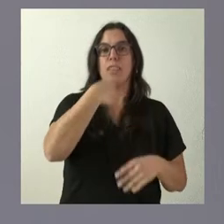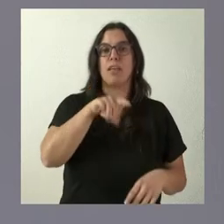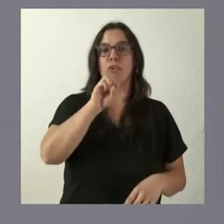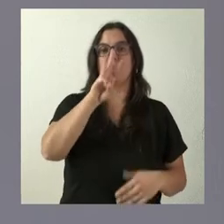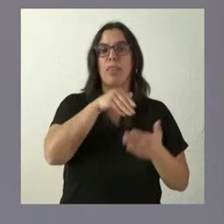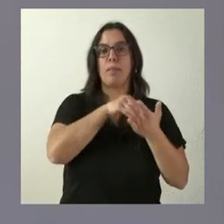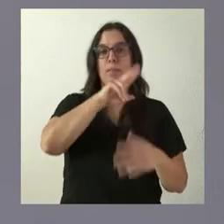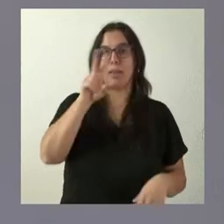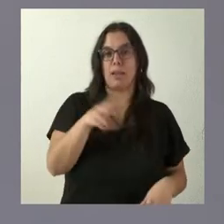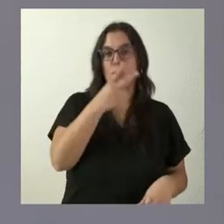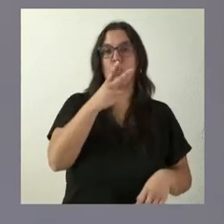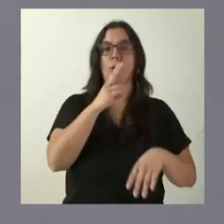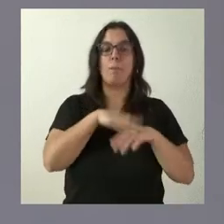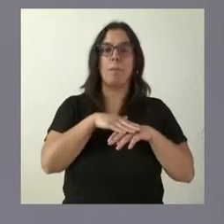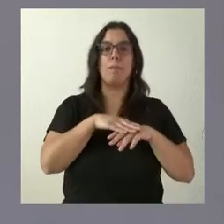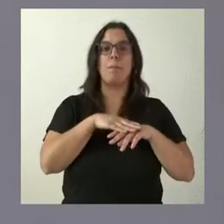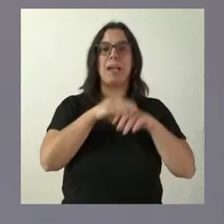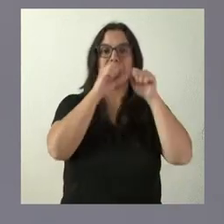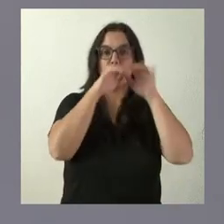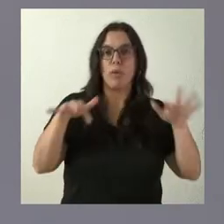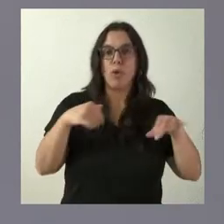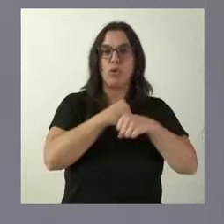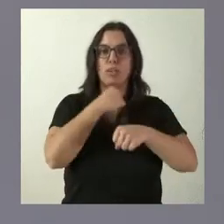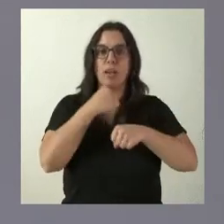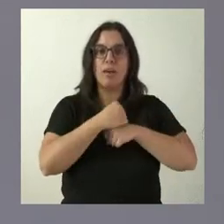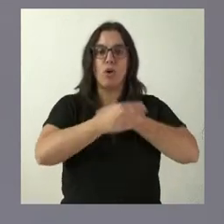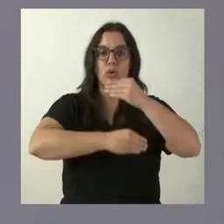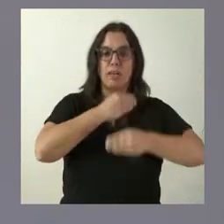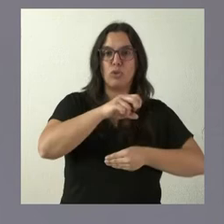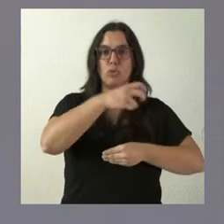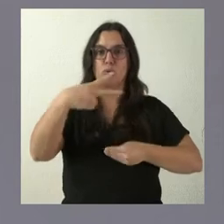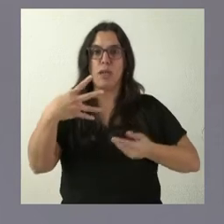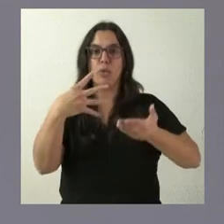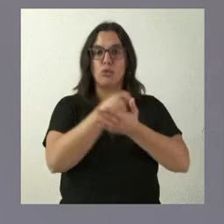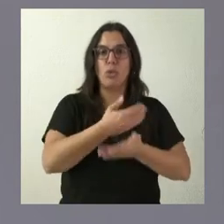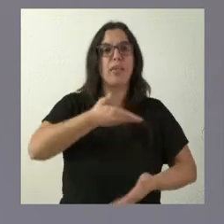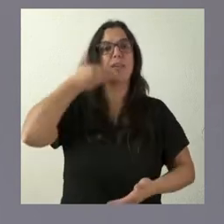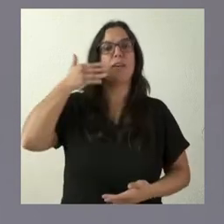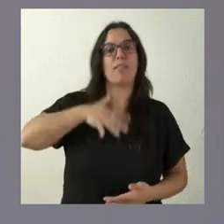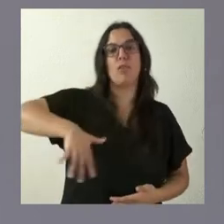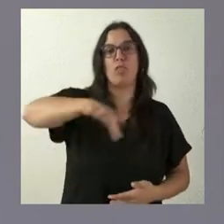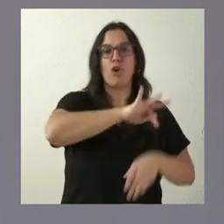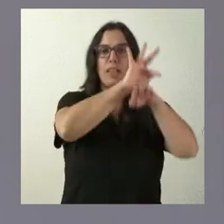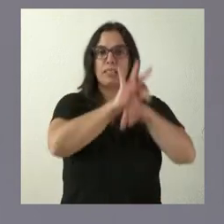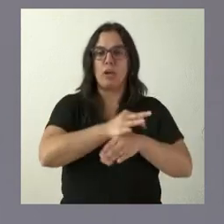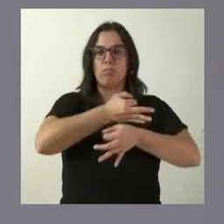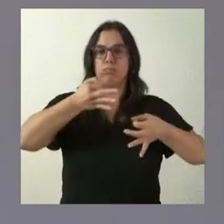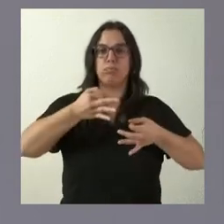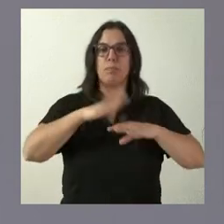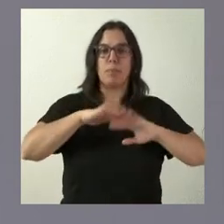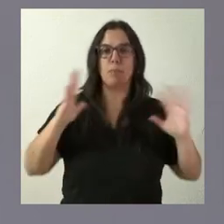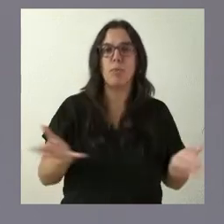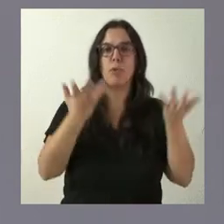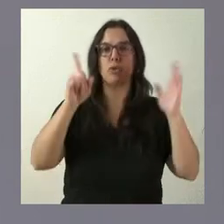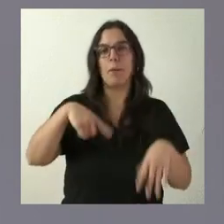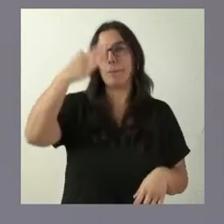euros para la realización de actividades de divulgación de trabajos efectuados y resultados conseguidos y dignificación de los lugares de enterramiento y promoción de los lugares de